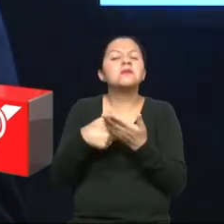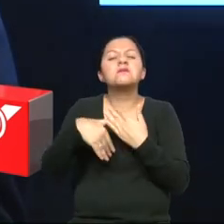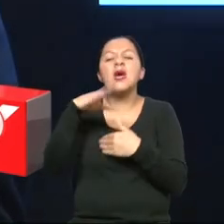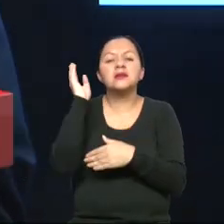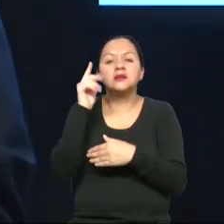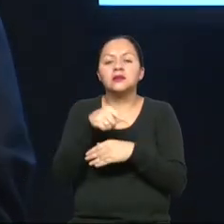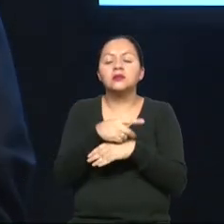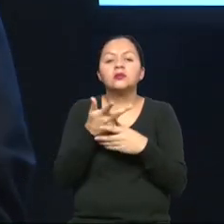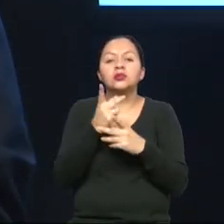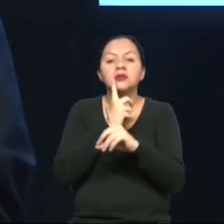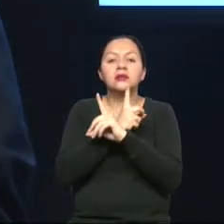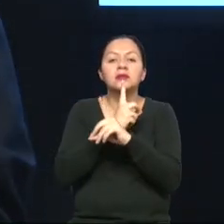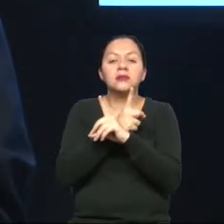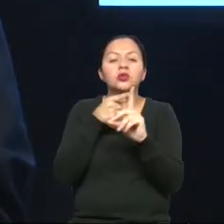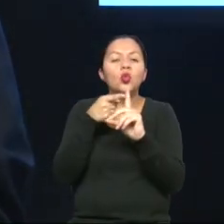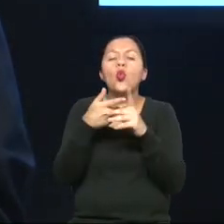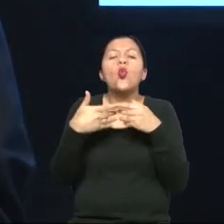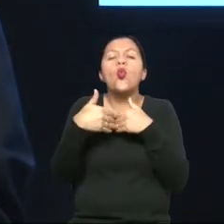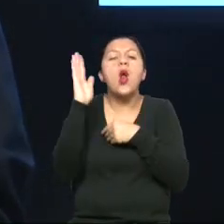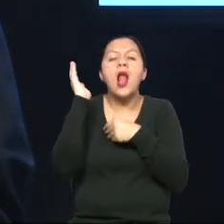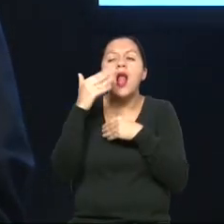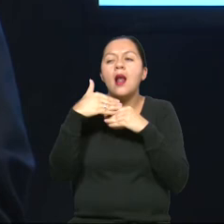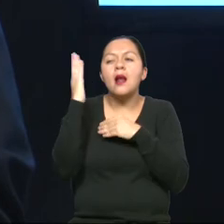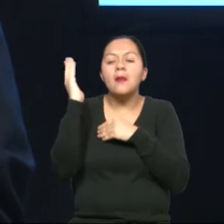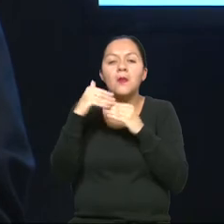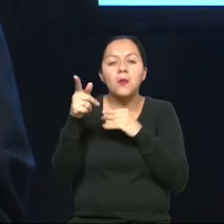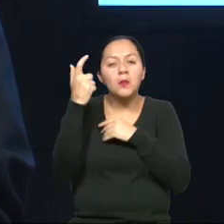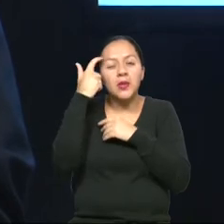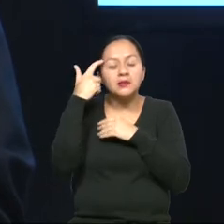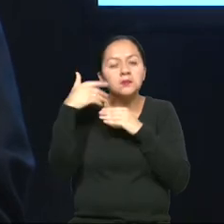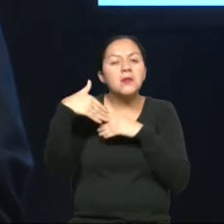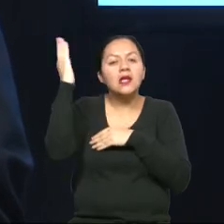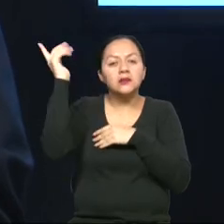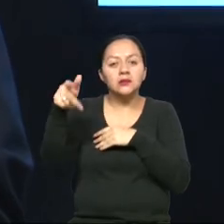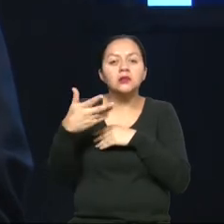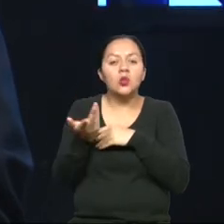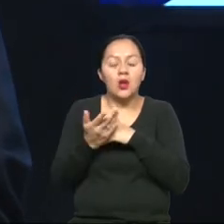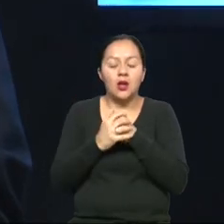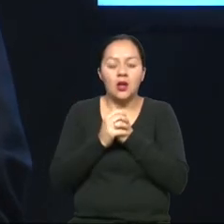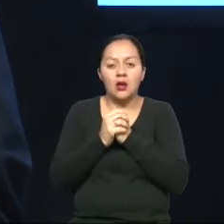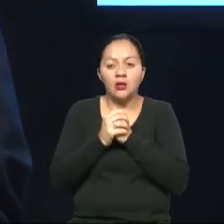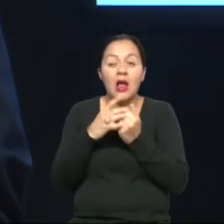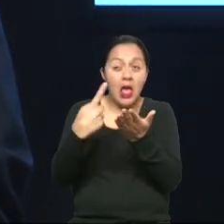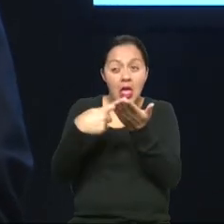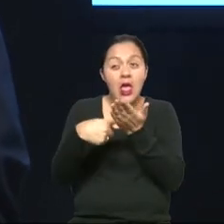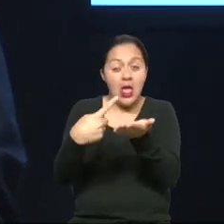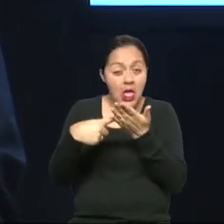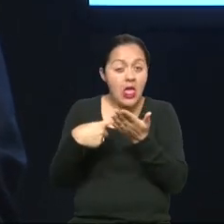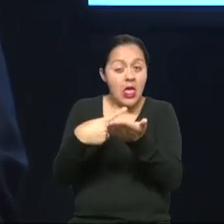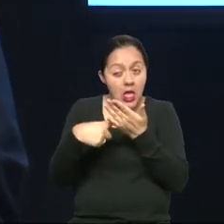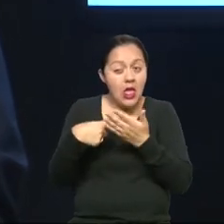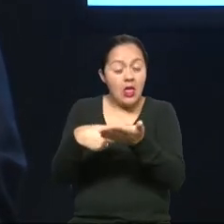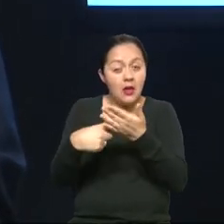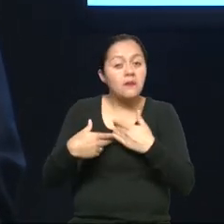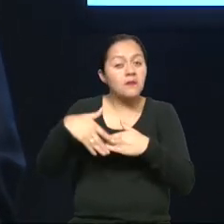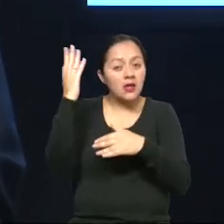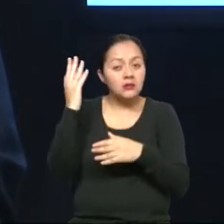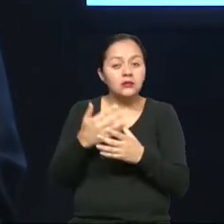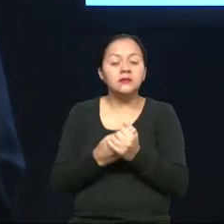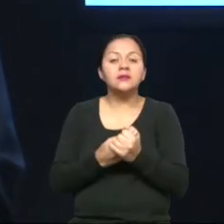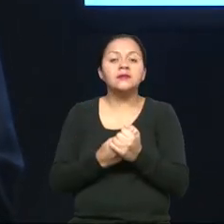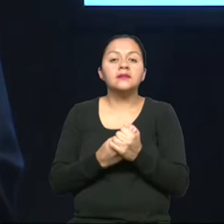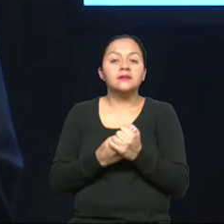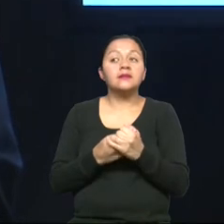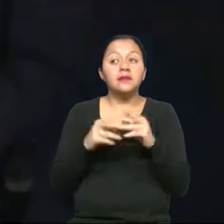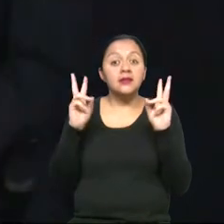pero en el ámbito de discapacidades? ¿Cuál ha sido el que tú consideres, desde tu perspectiva y experiencia, que haya sido el que más... El tema de